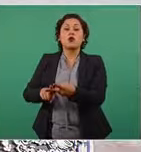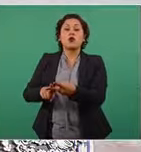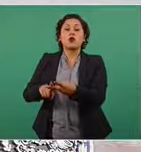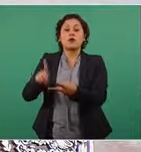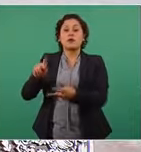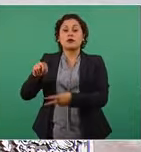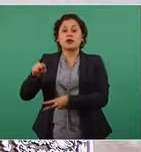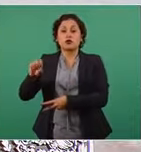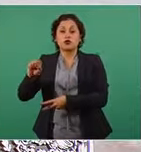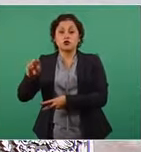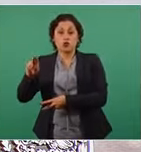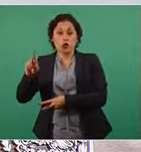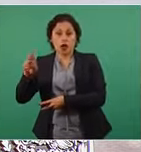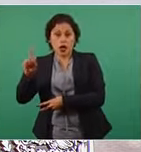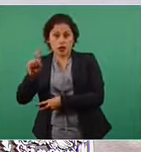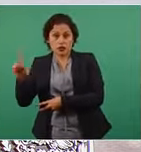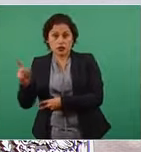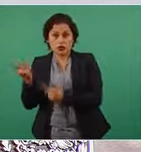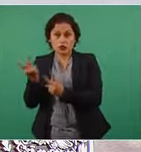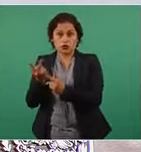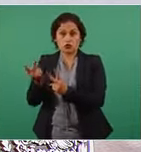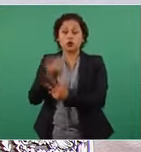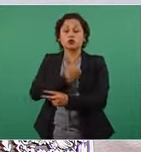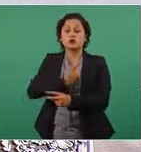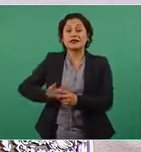cobarde vil